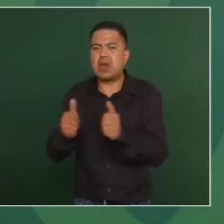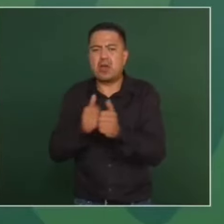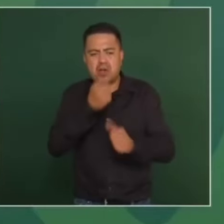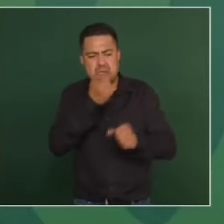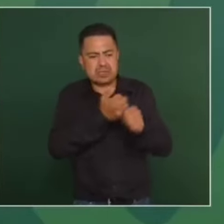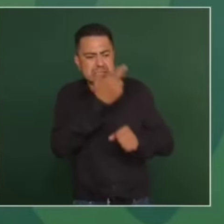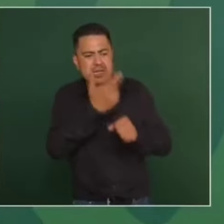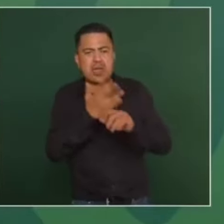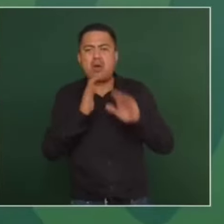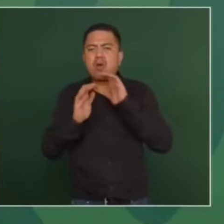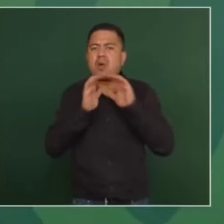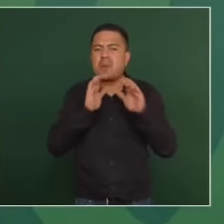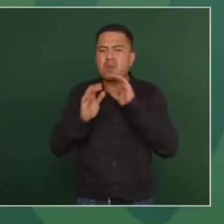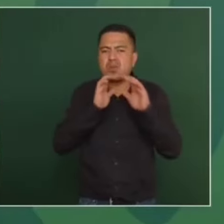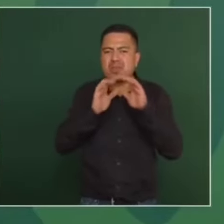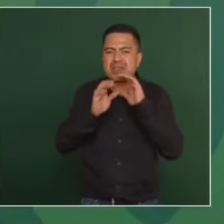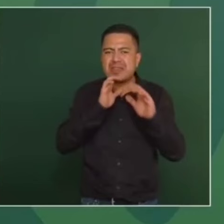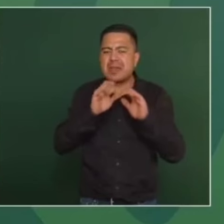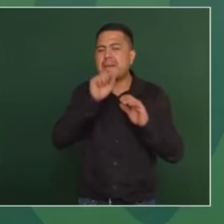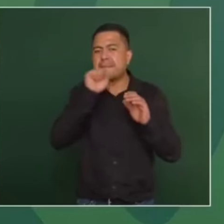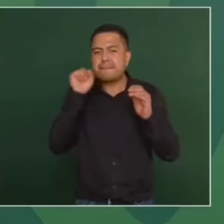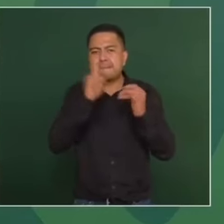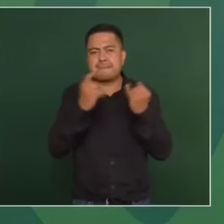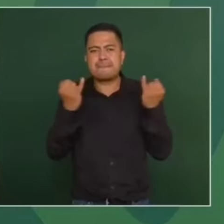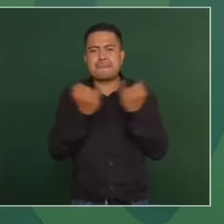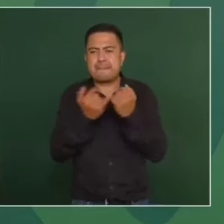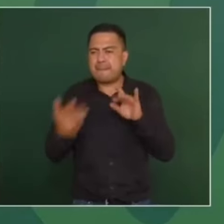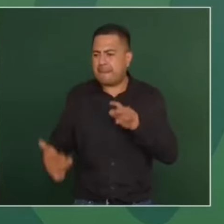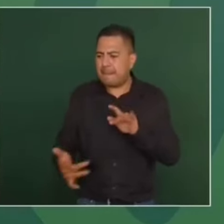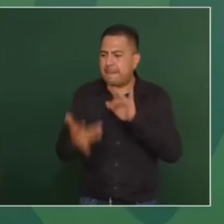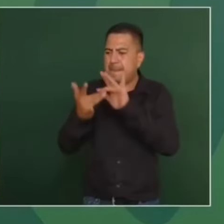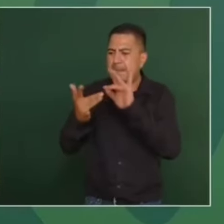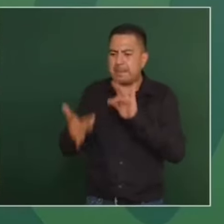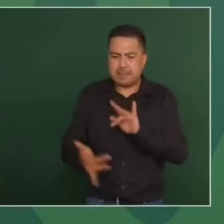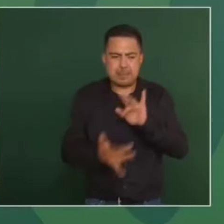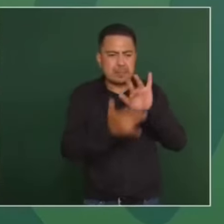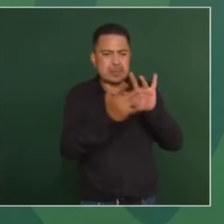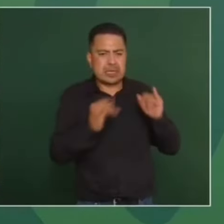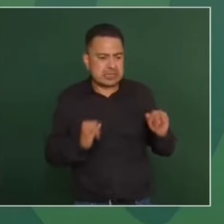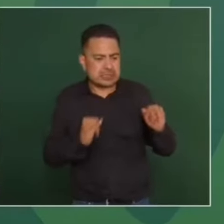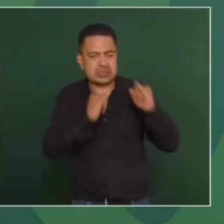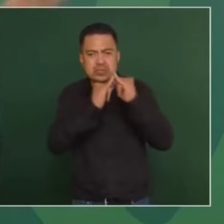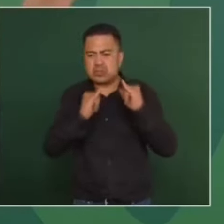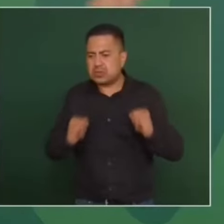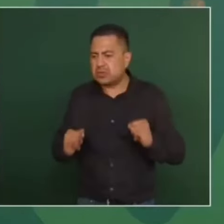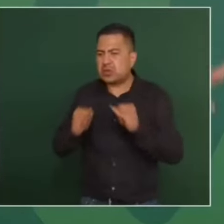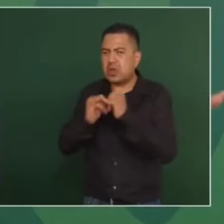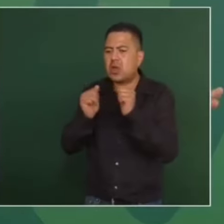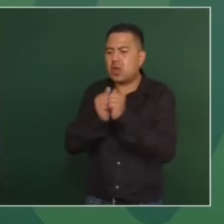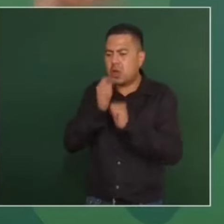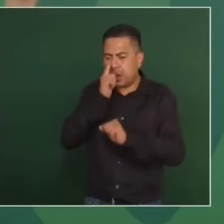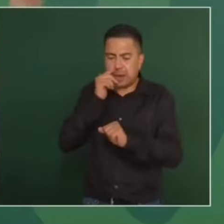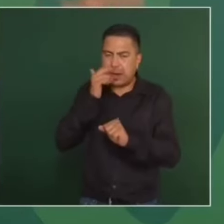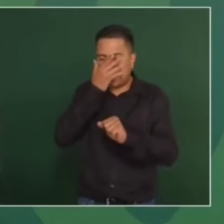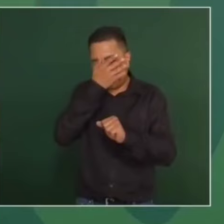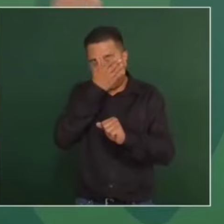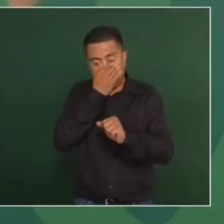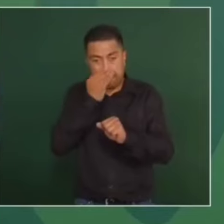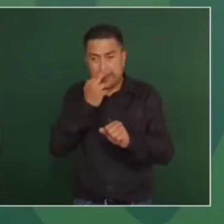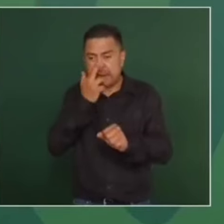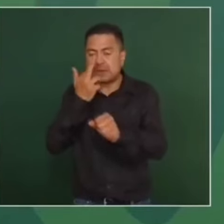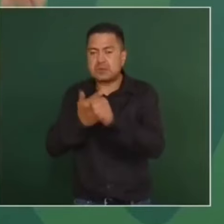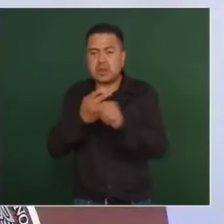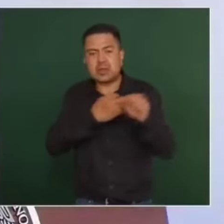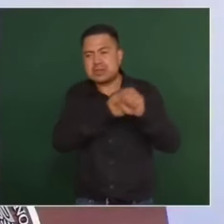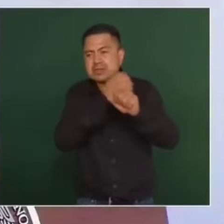la Secretaría de Comunicaciones. Se han hecho enlaces institucionales, por ejemplo, con los responsables en los estados o en los